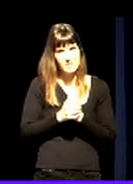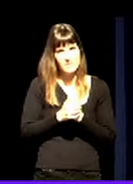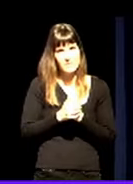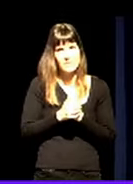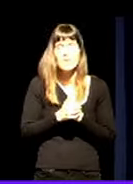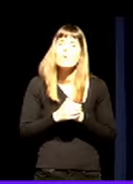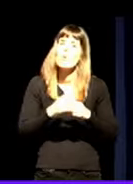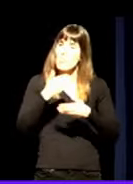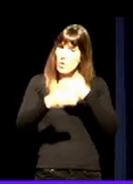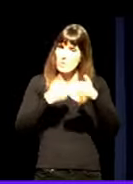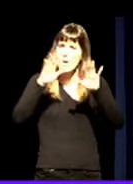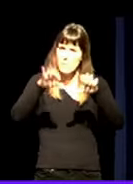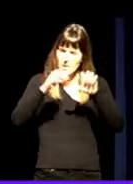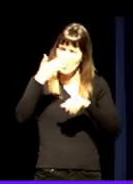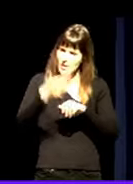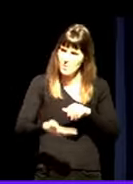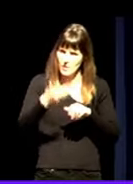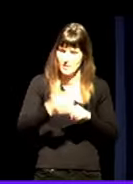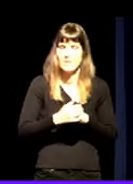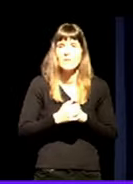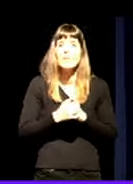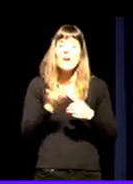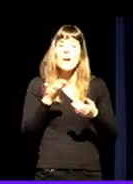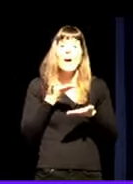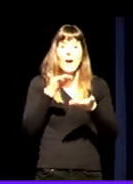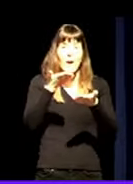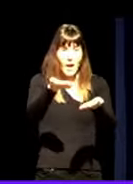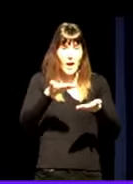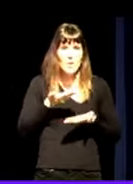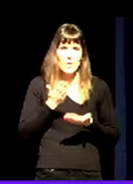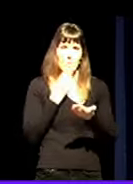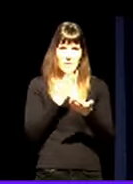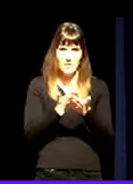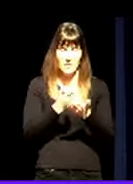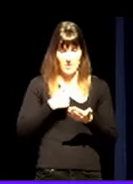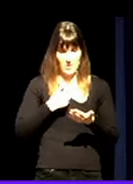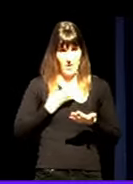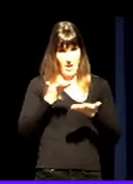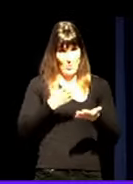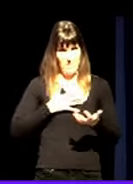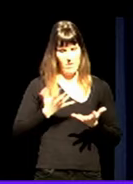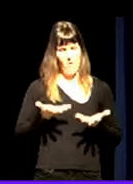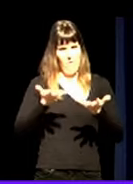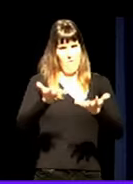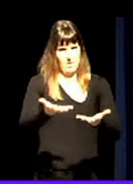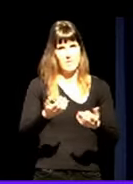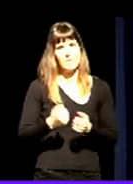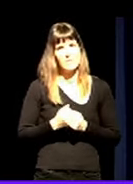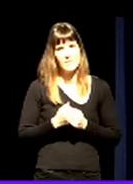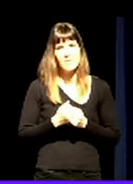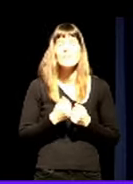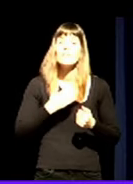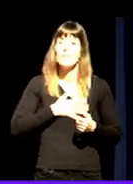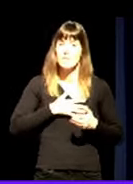potente bat da. Eta eskaintzeko ere nola eskaini. Hoi, izango dira, ongizat emozionalaren